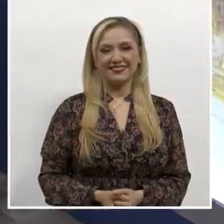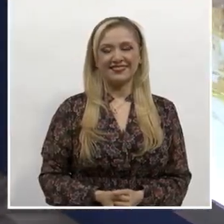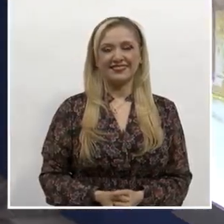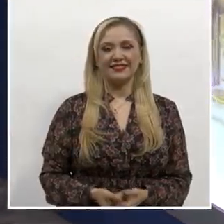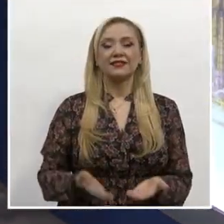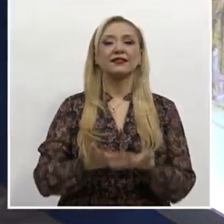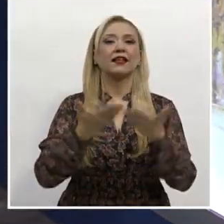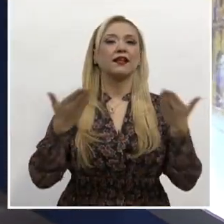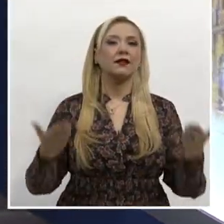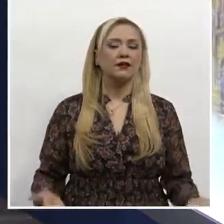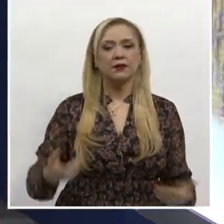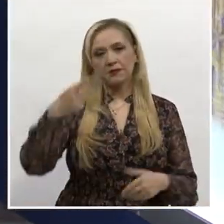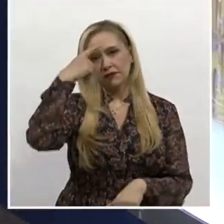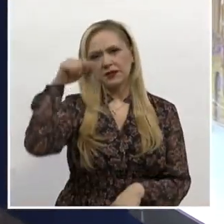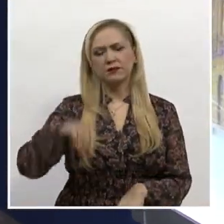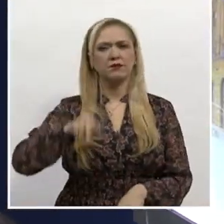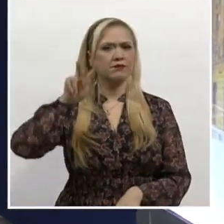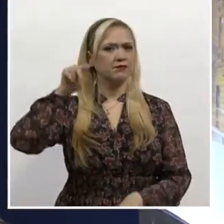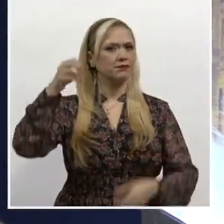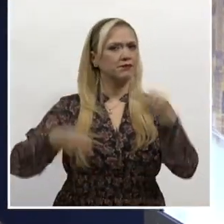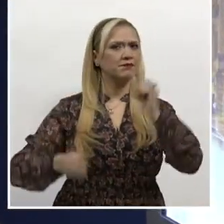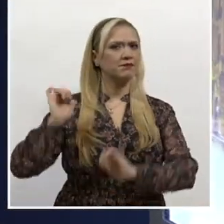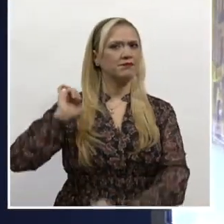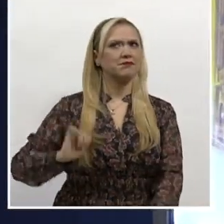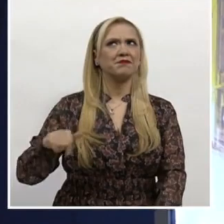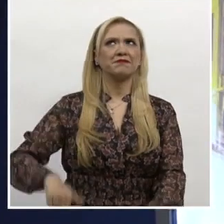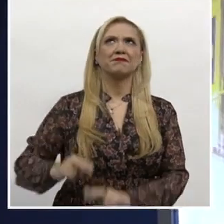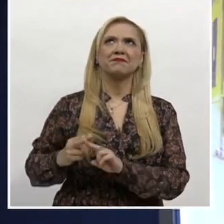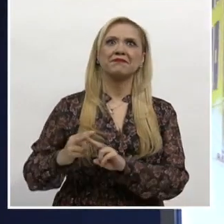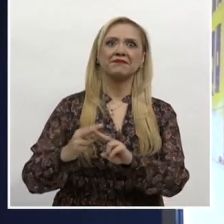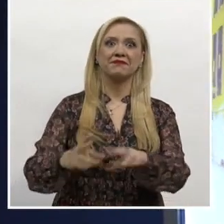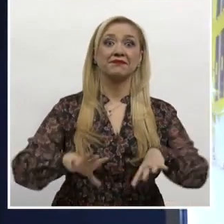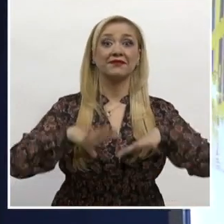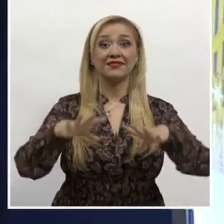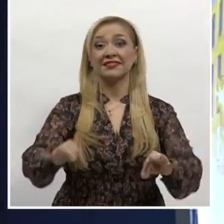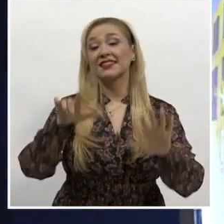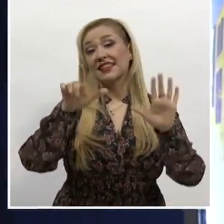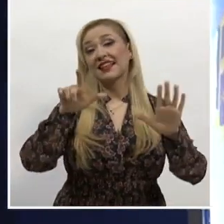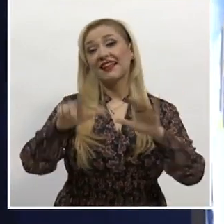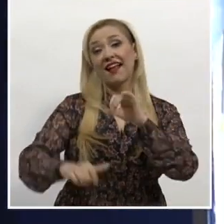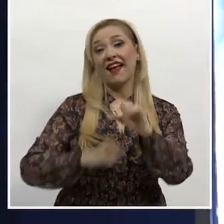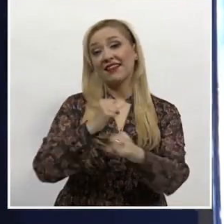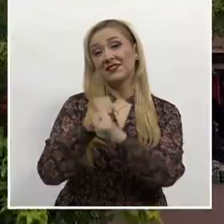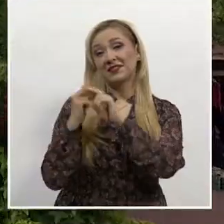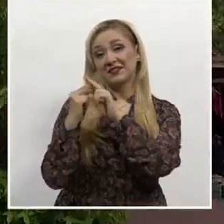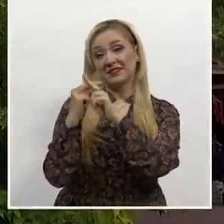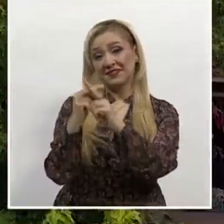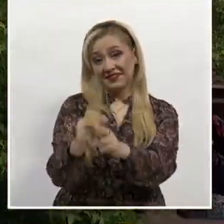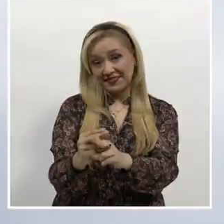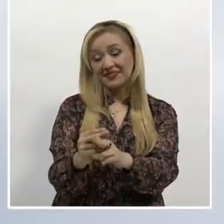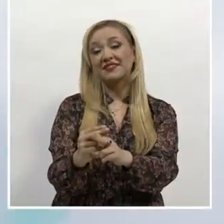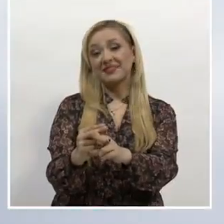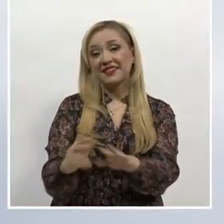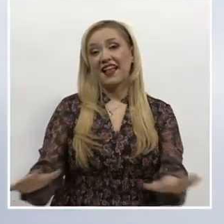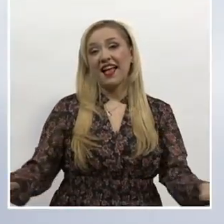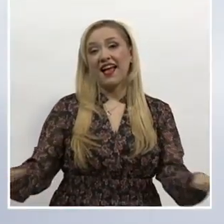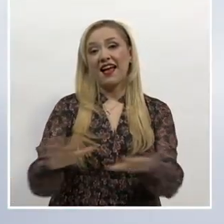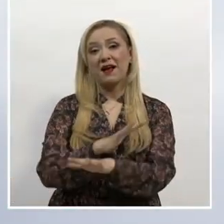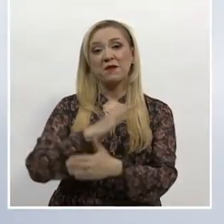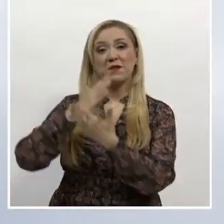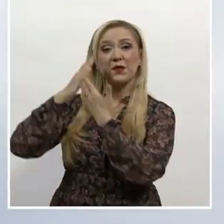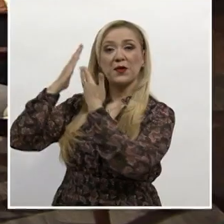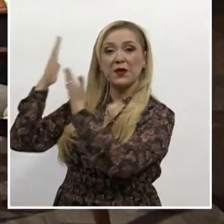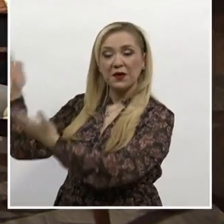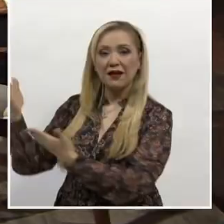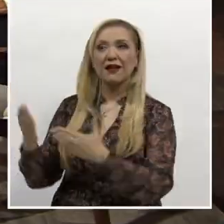Y el canal del Poder Judicial de la Federación cumple 17 años, aniversario que coincide con la renovación de su pantalla, con estrenos tanto